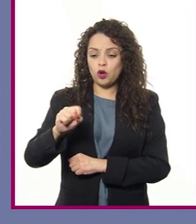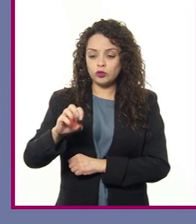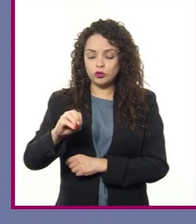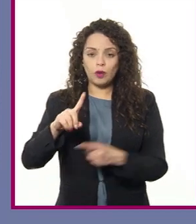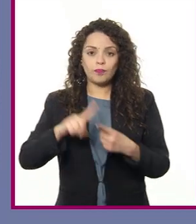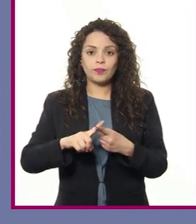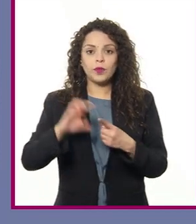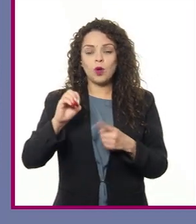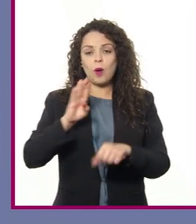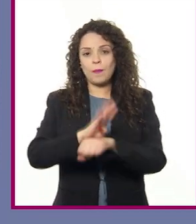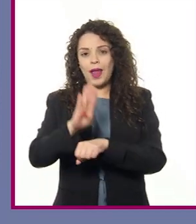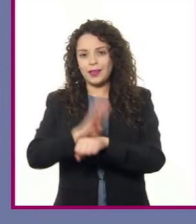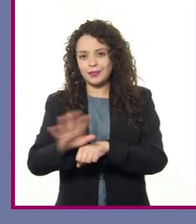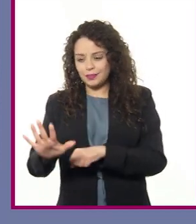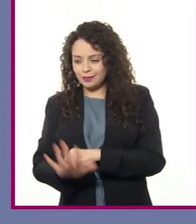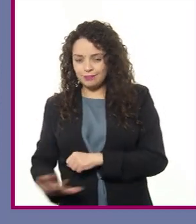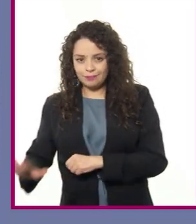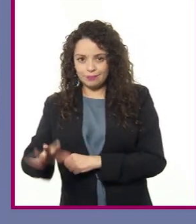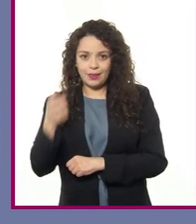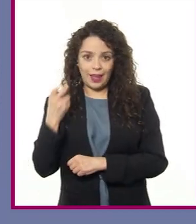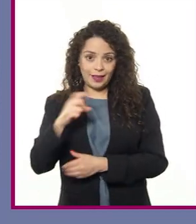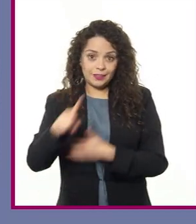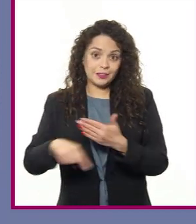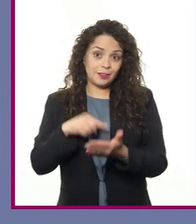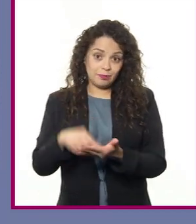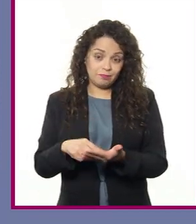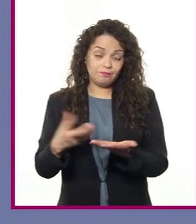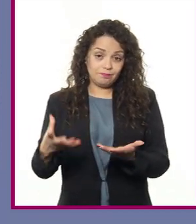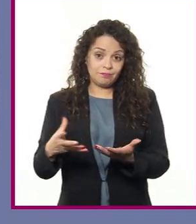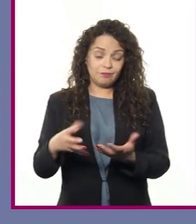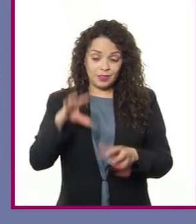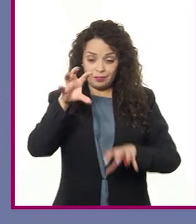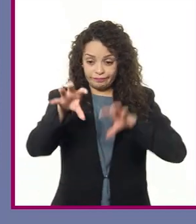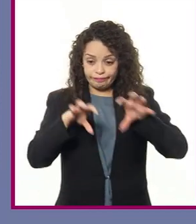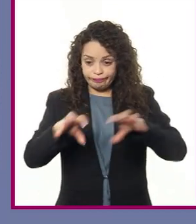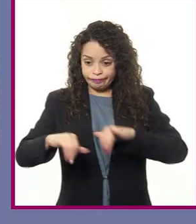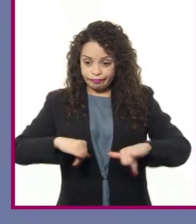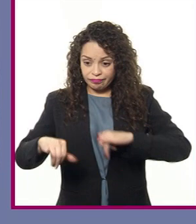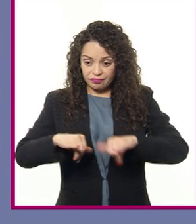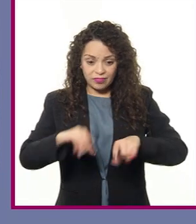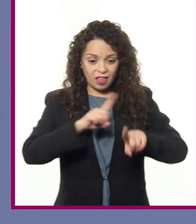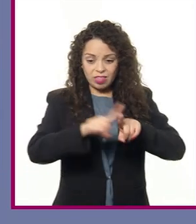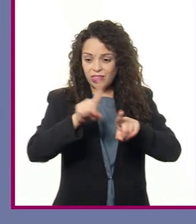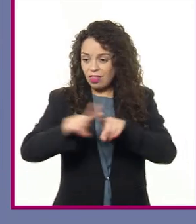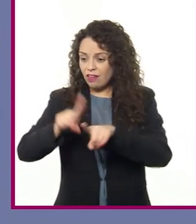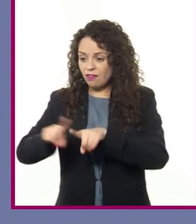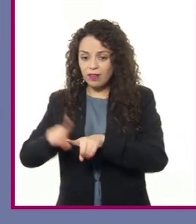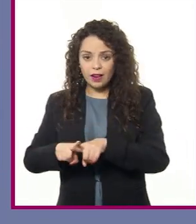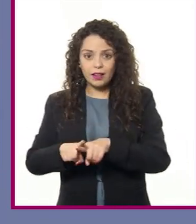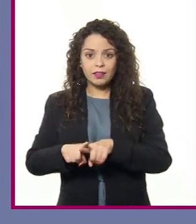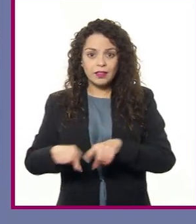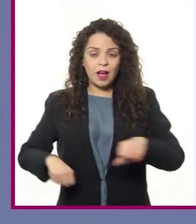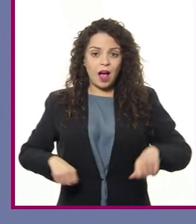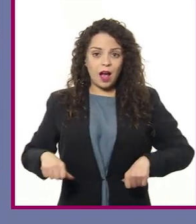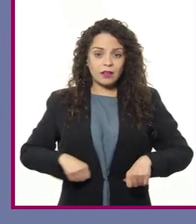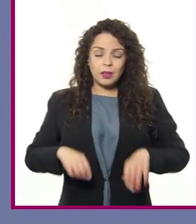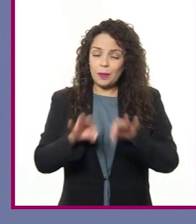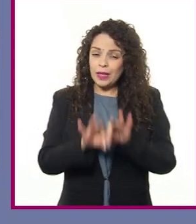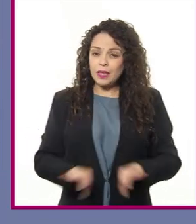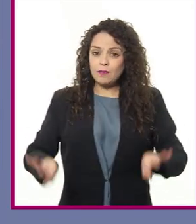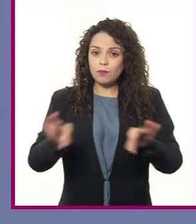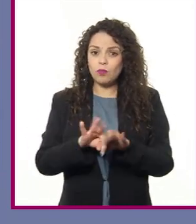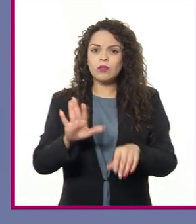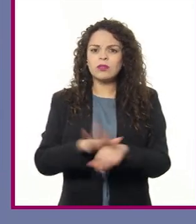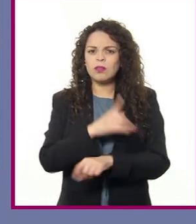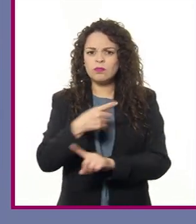de Brasil. Entonces, esa distribución desigual de las actividades económicas primarias tiene que ver básicamente con